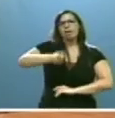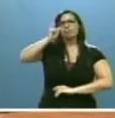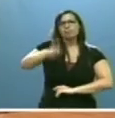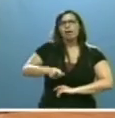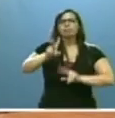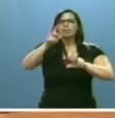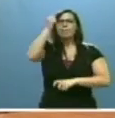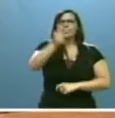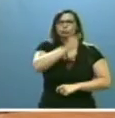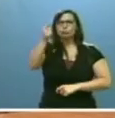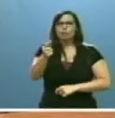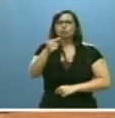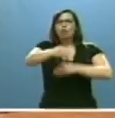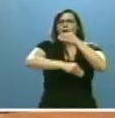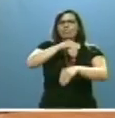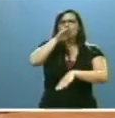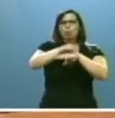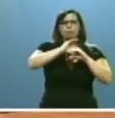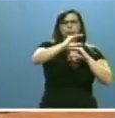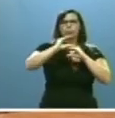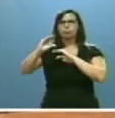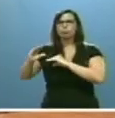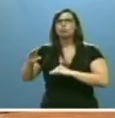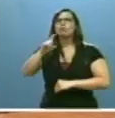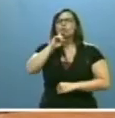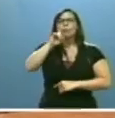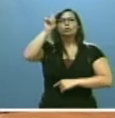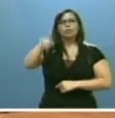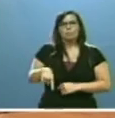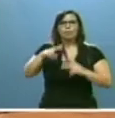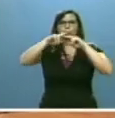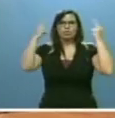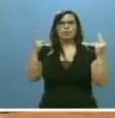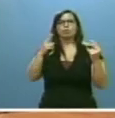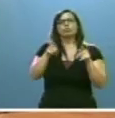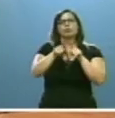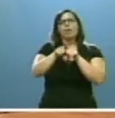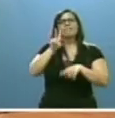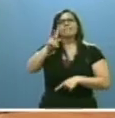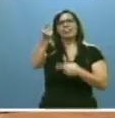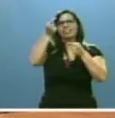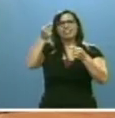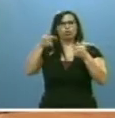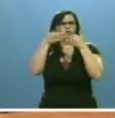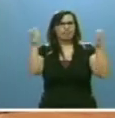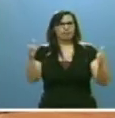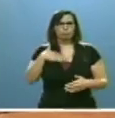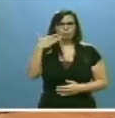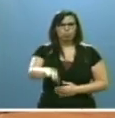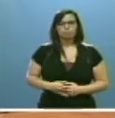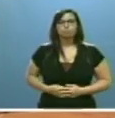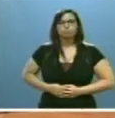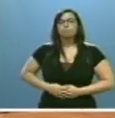ejecución del presupuesto, el cual publicaremos además en formato de datos abiertos. A estos